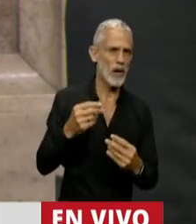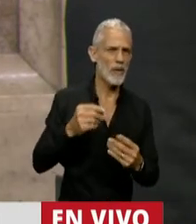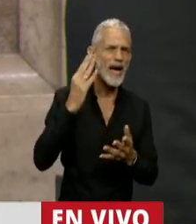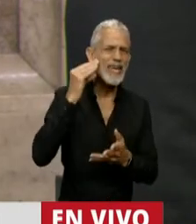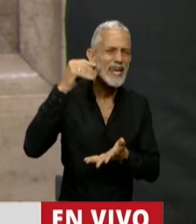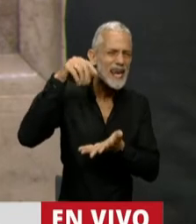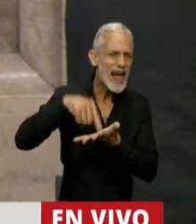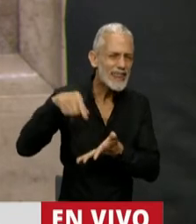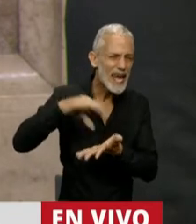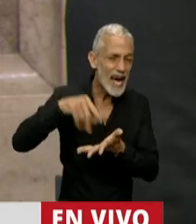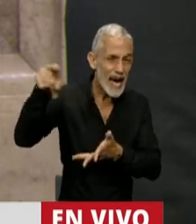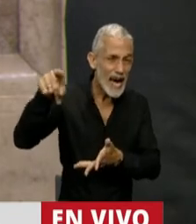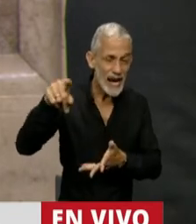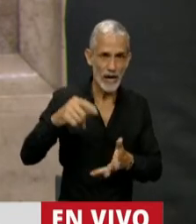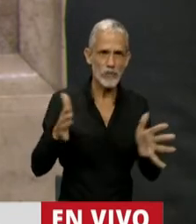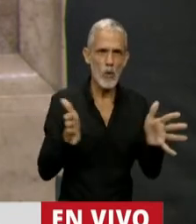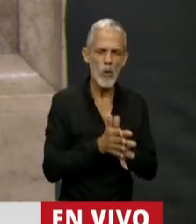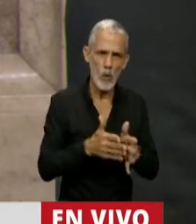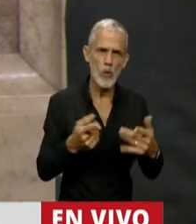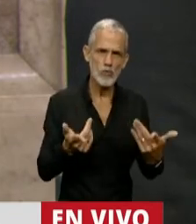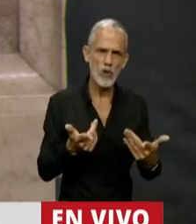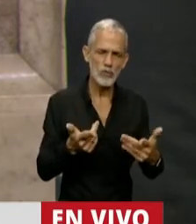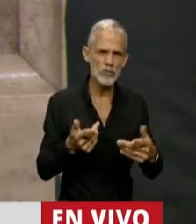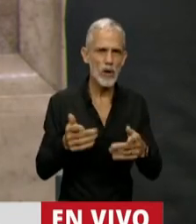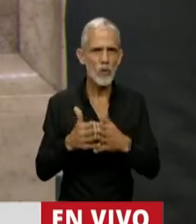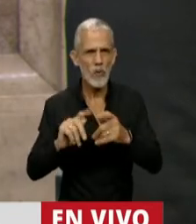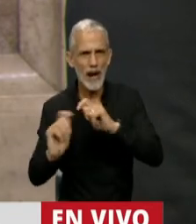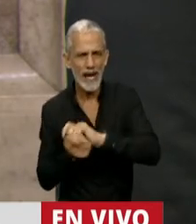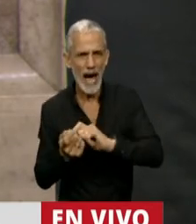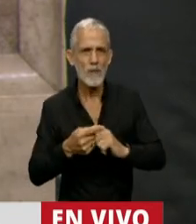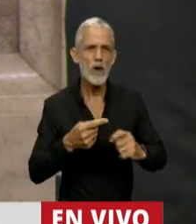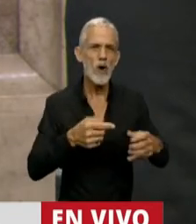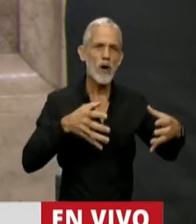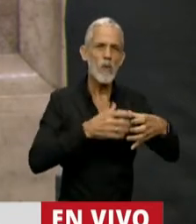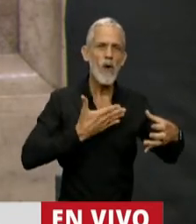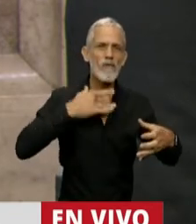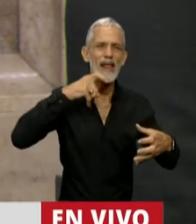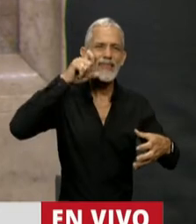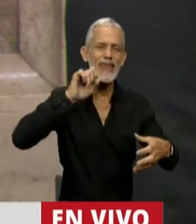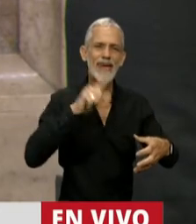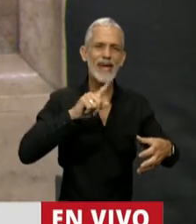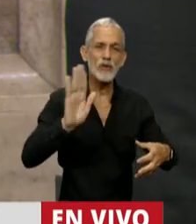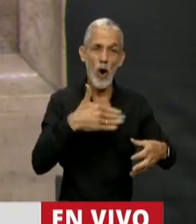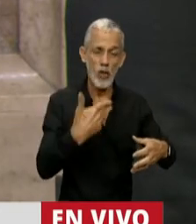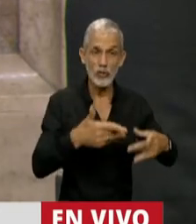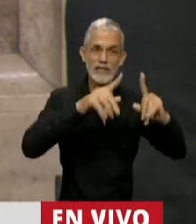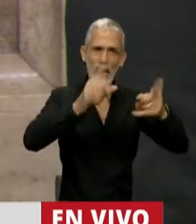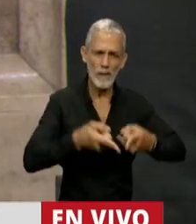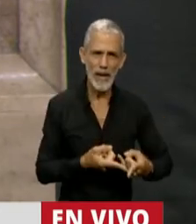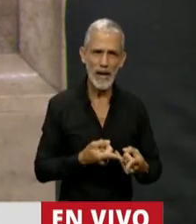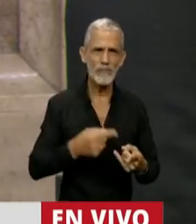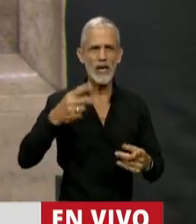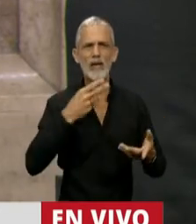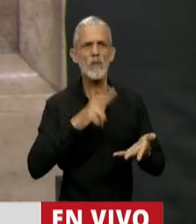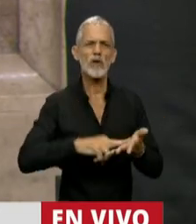Inglaterra, votaron juntos, cambiemos y el frente de todos. Cuando tuvieron que votar, bajarle impuestos